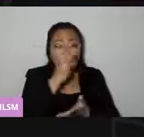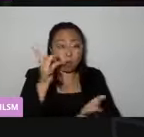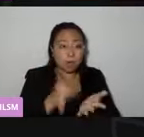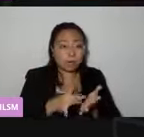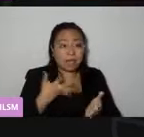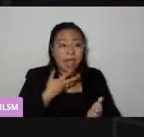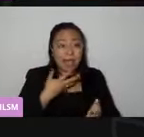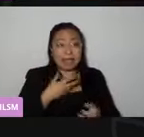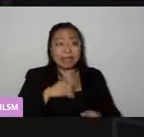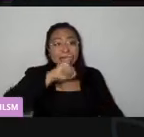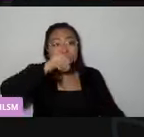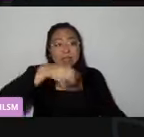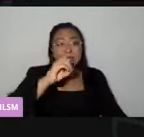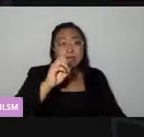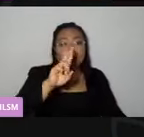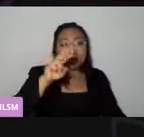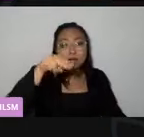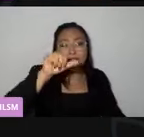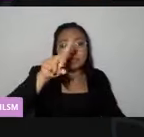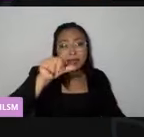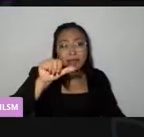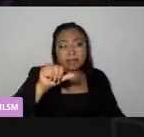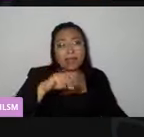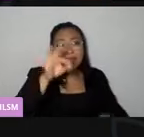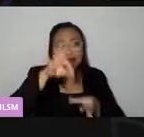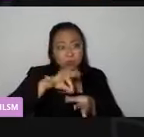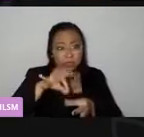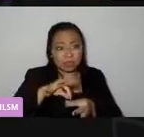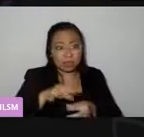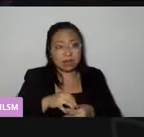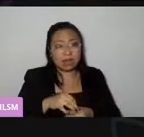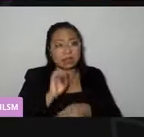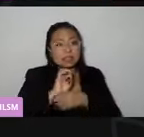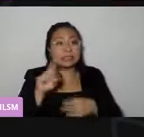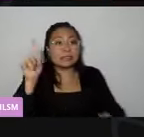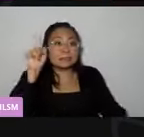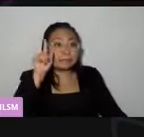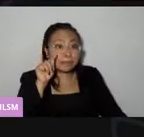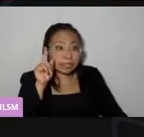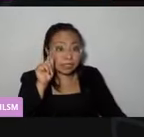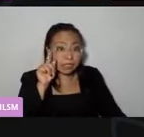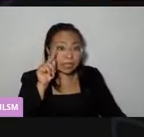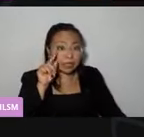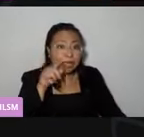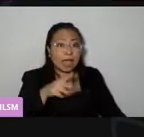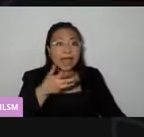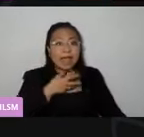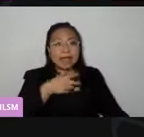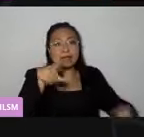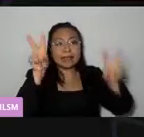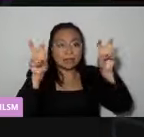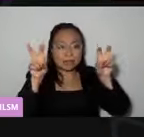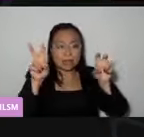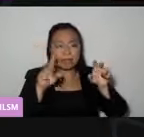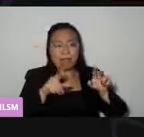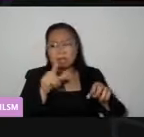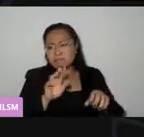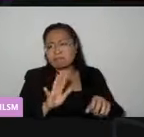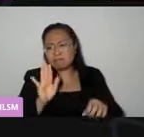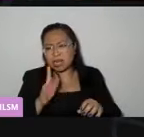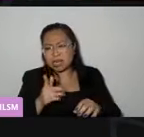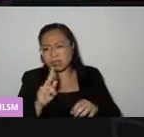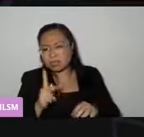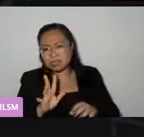jornada electoral. Va a estar el día de mañana, atendiendo un tema de la misma, en la